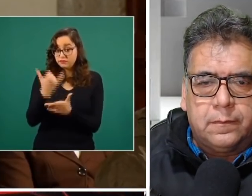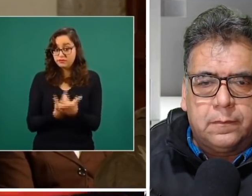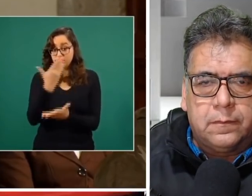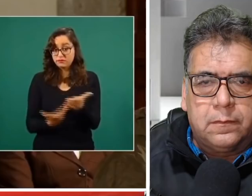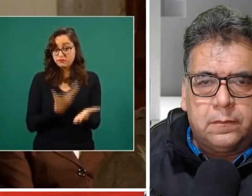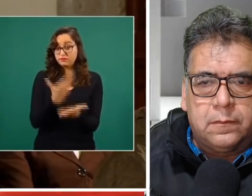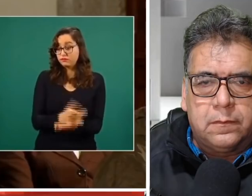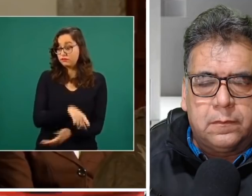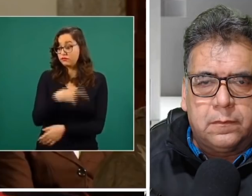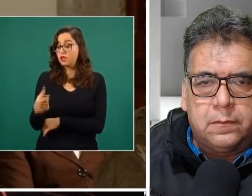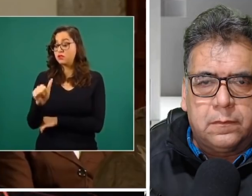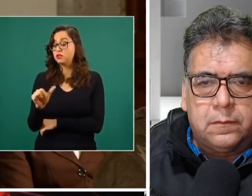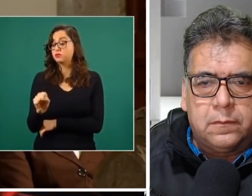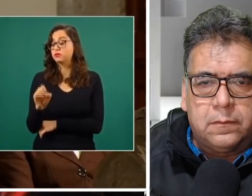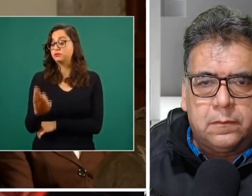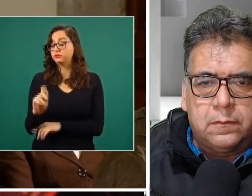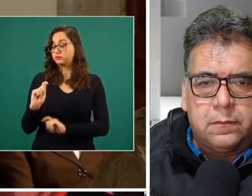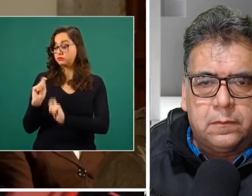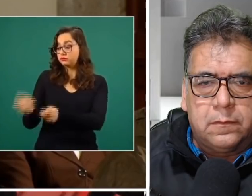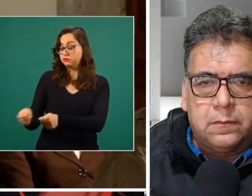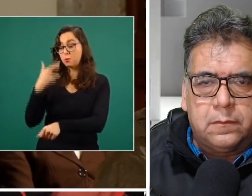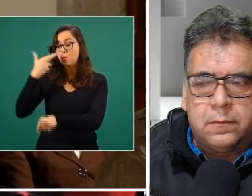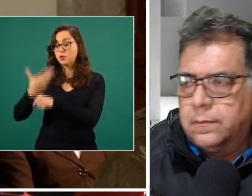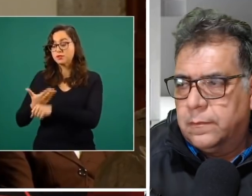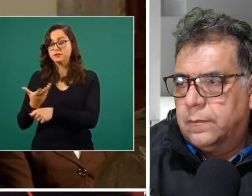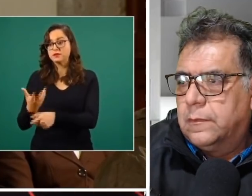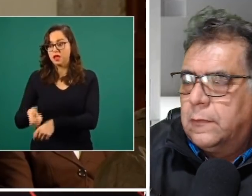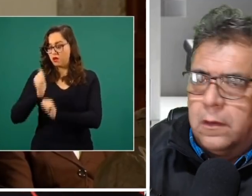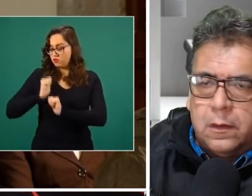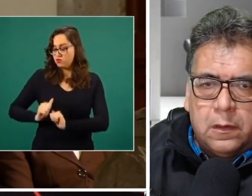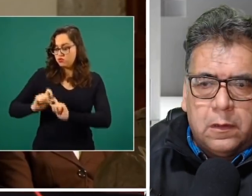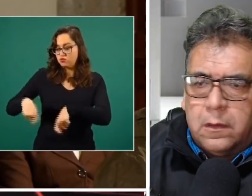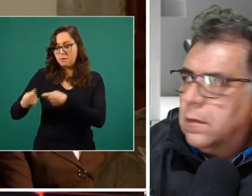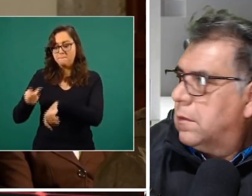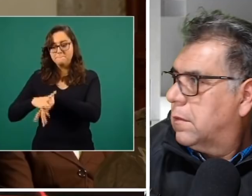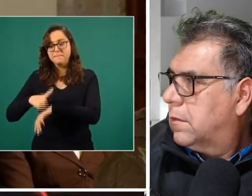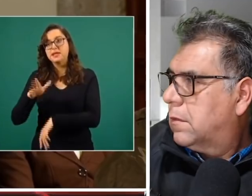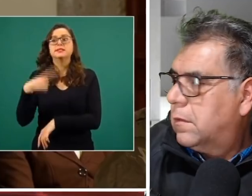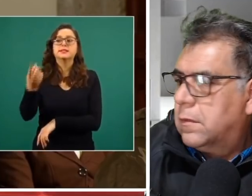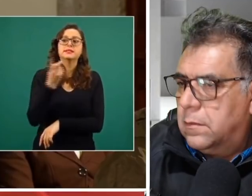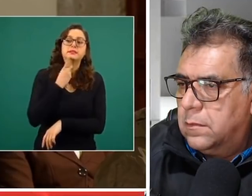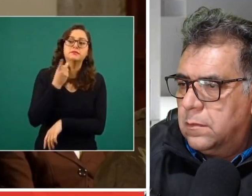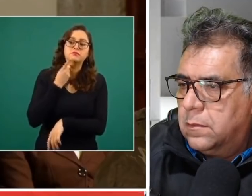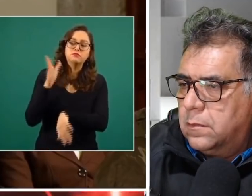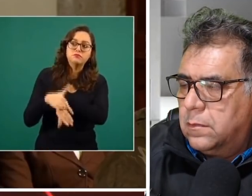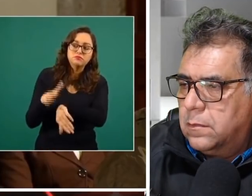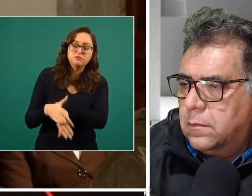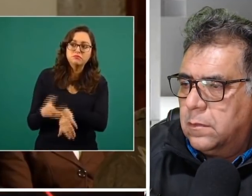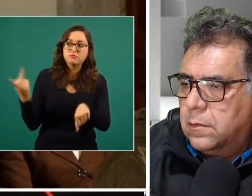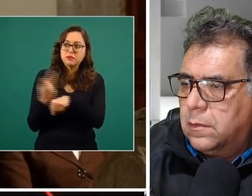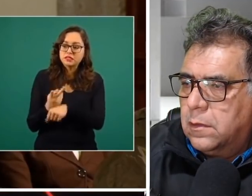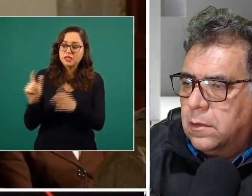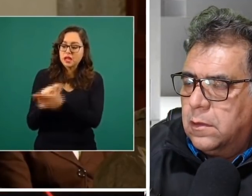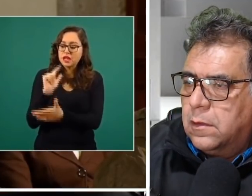facultades, pedirle a los diputados que puedan solucionar quizás en el tema más jurídico con reformas